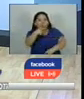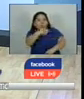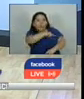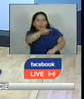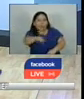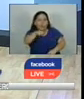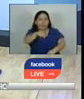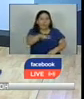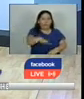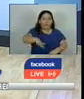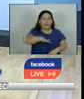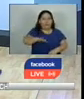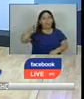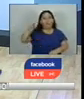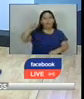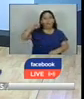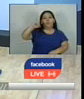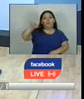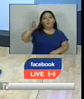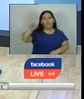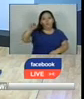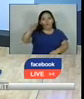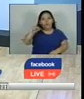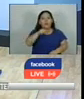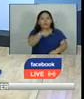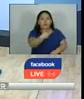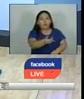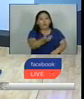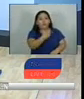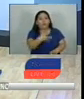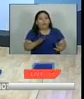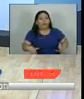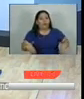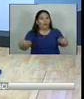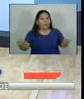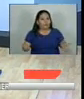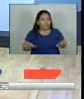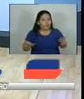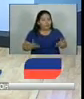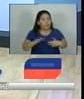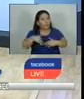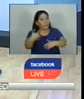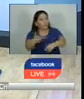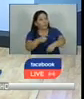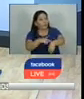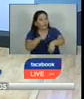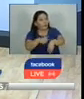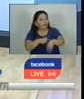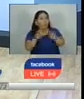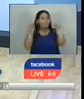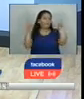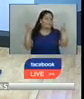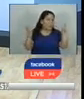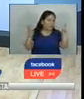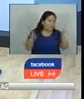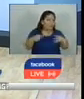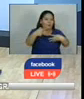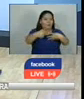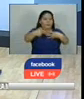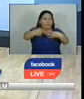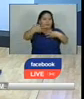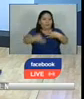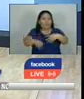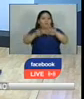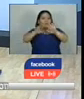autoridades de Tijuana quien nos ha hablado al respecto de las acciones que van a tomar en las próximas horas referente ya al título